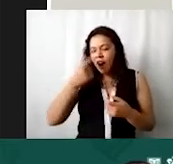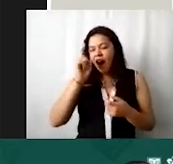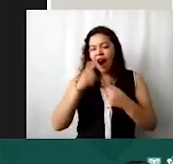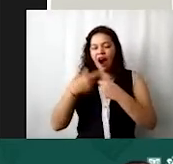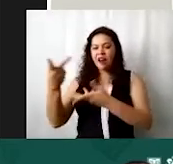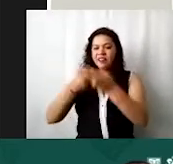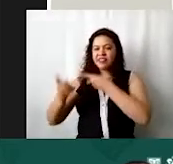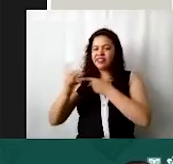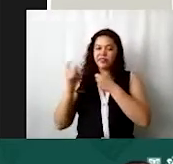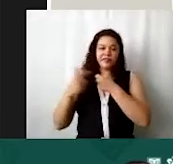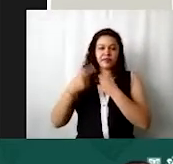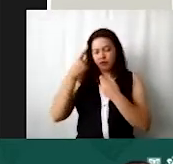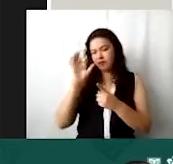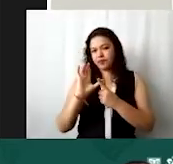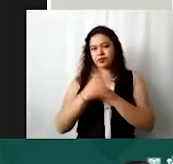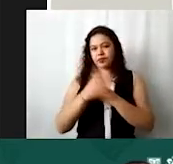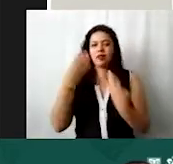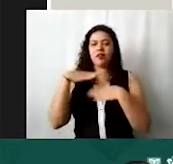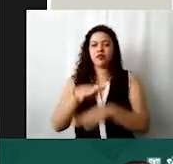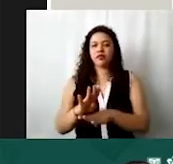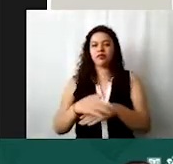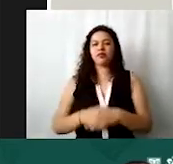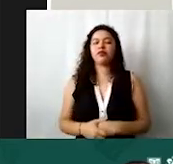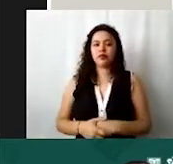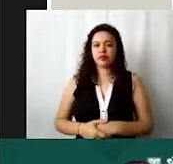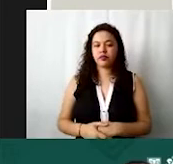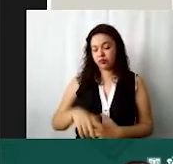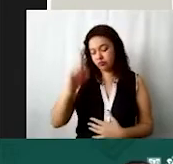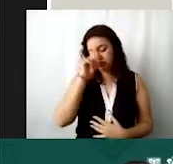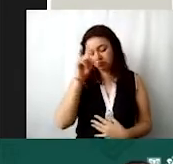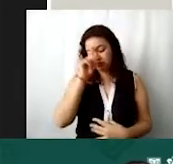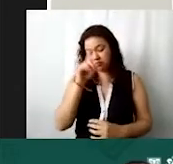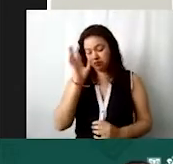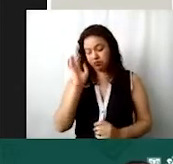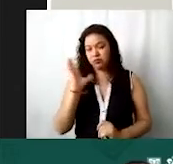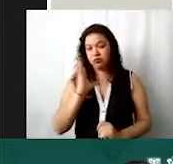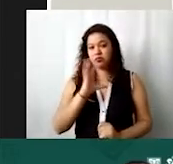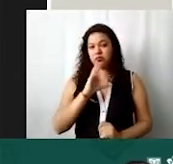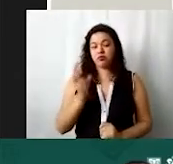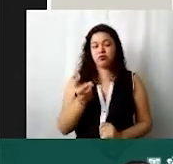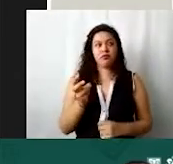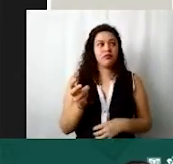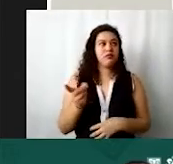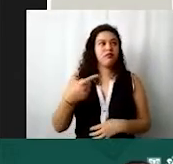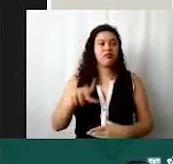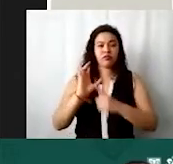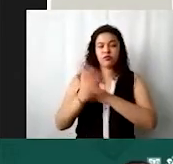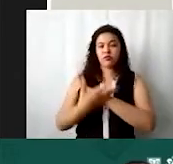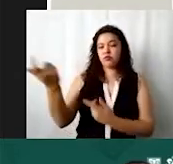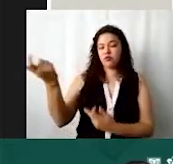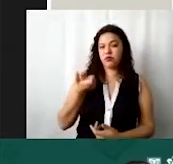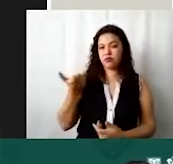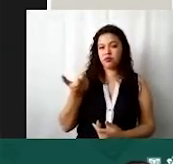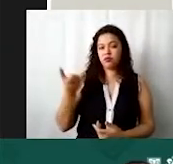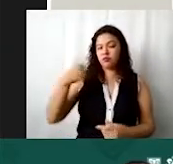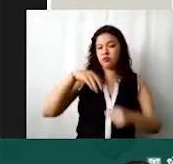vamos a meter comisiones bancarias una observación recurrente que tenemos es justamente esto que ustedes tienen comisiones bancarias y no las